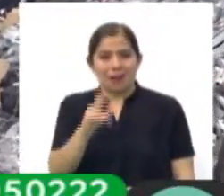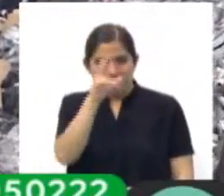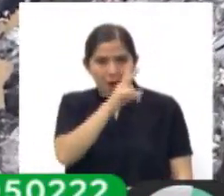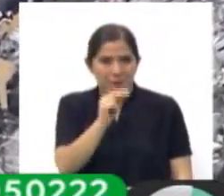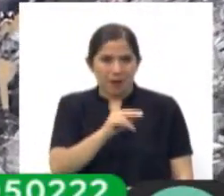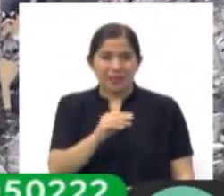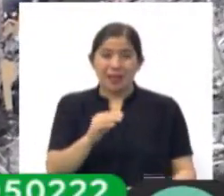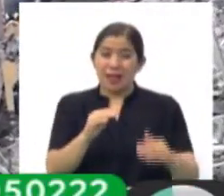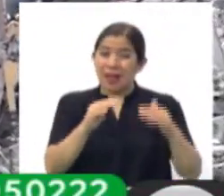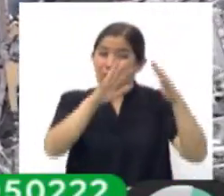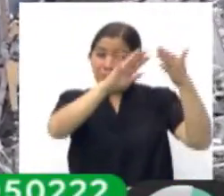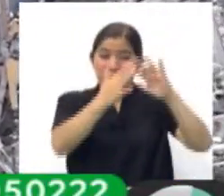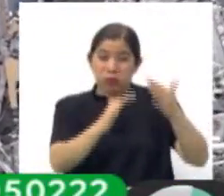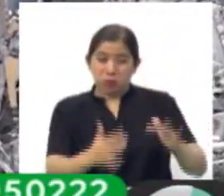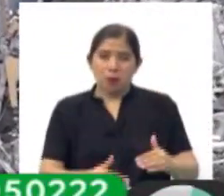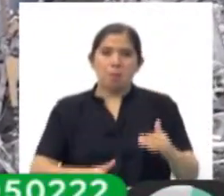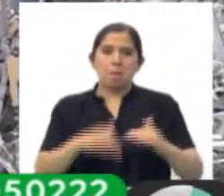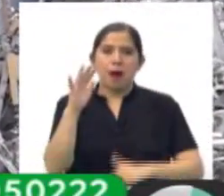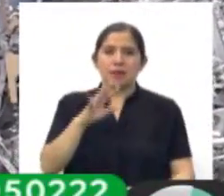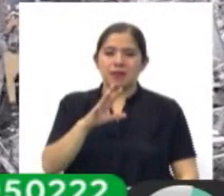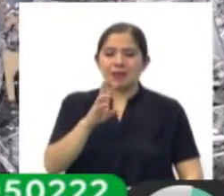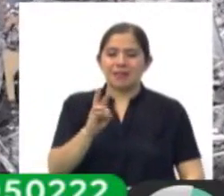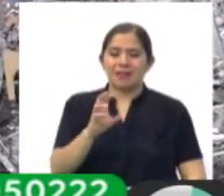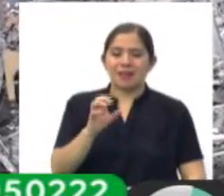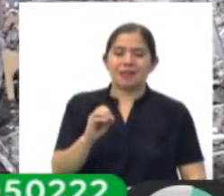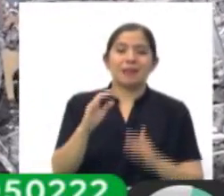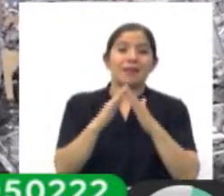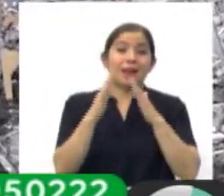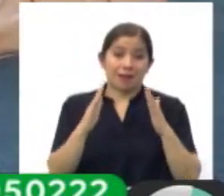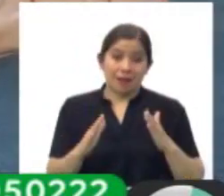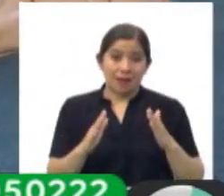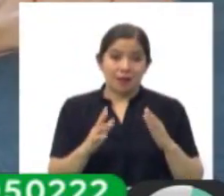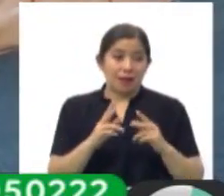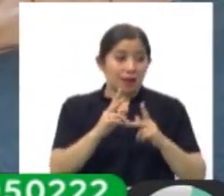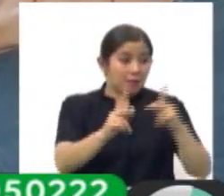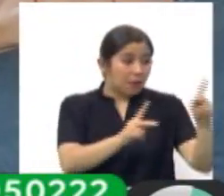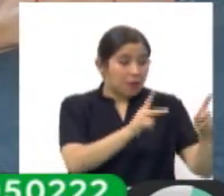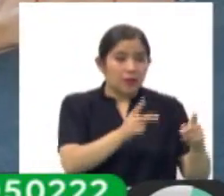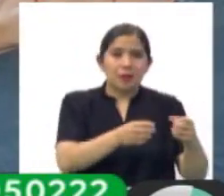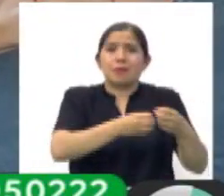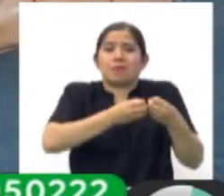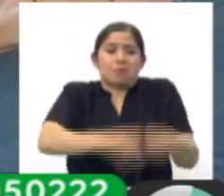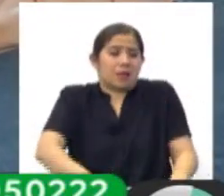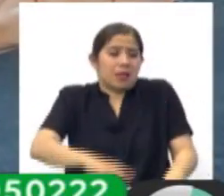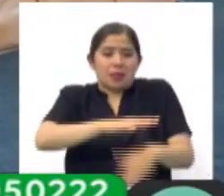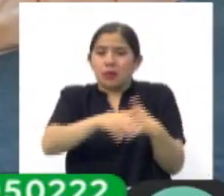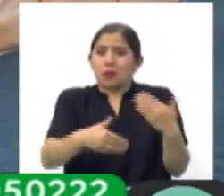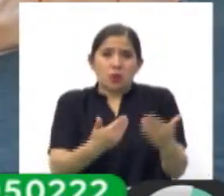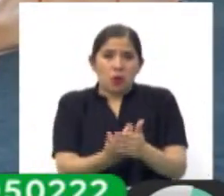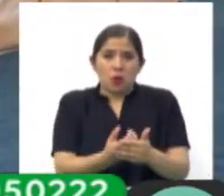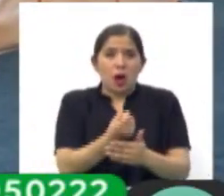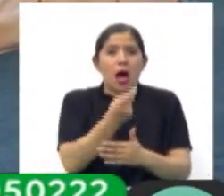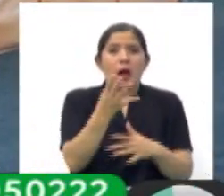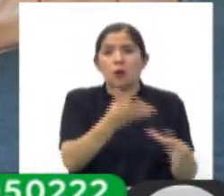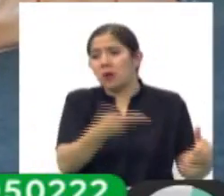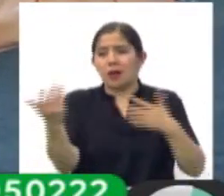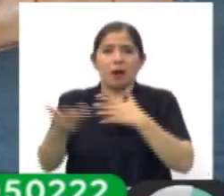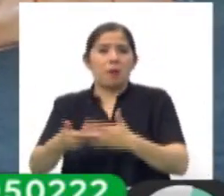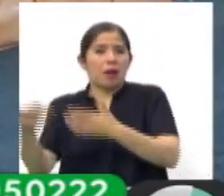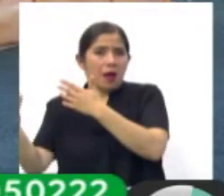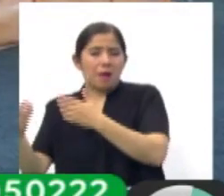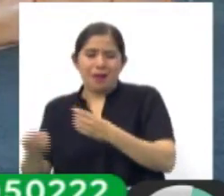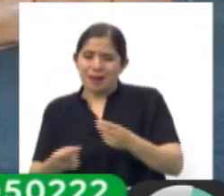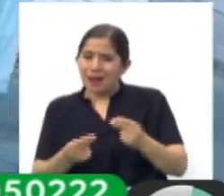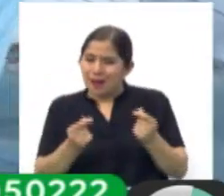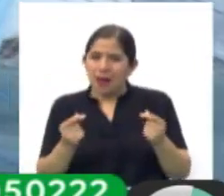colapsaron más de 60 viviendas. Es en ese sentido que damnificados quienes perdieron todo y los que fueron evacuados de inmediato fueron